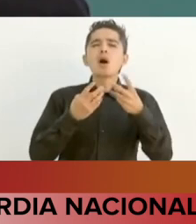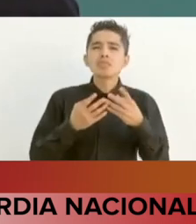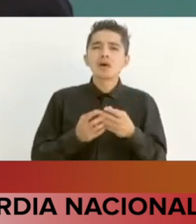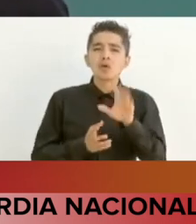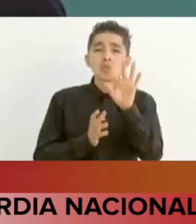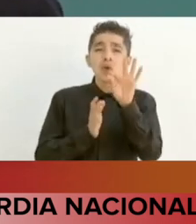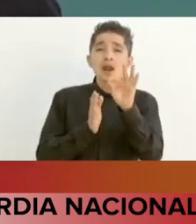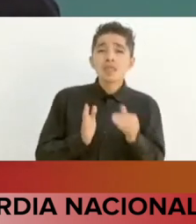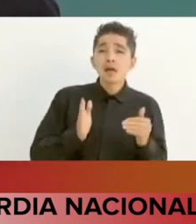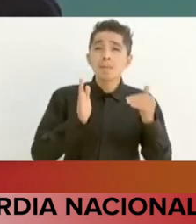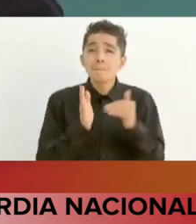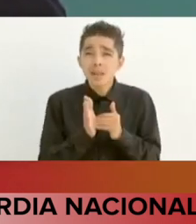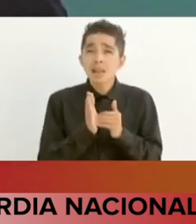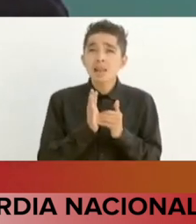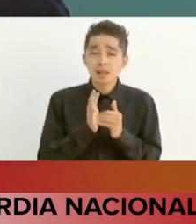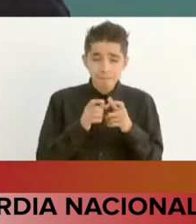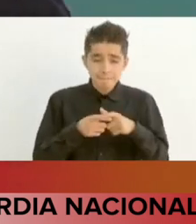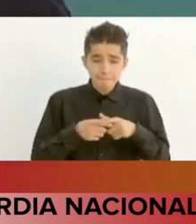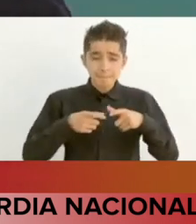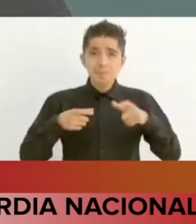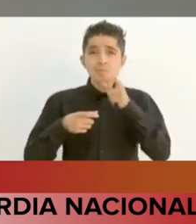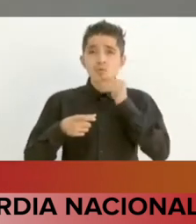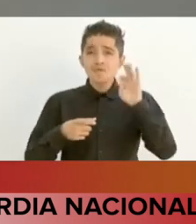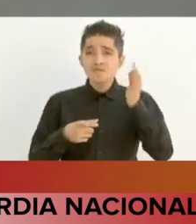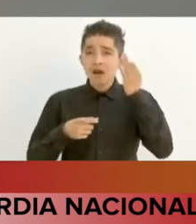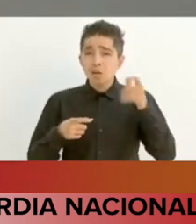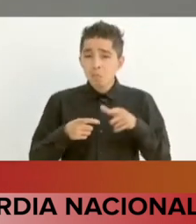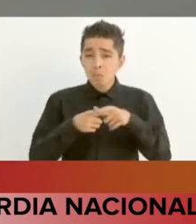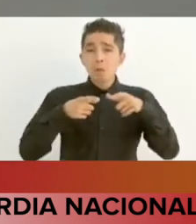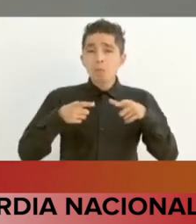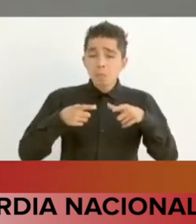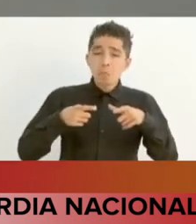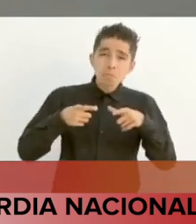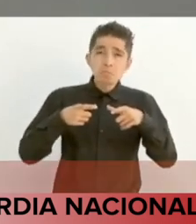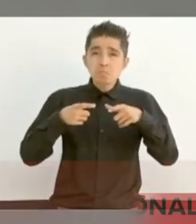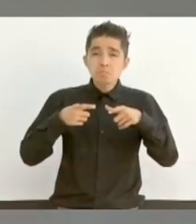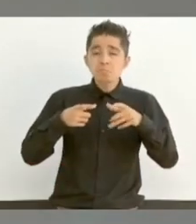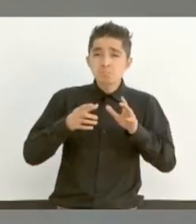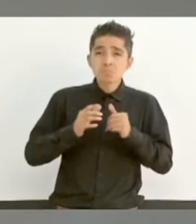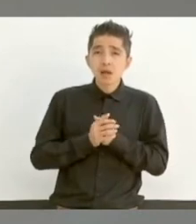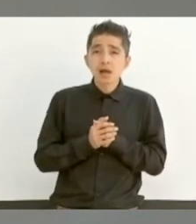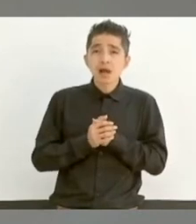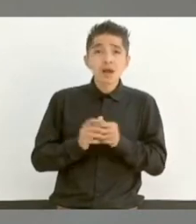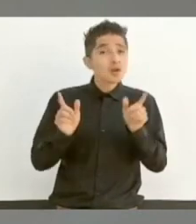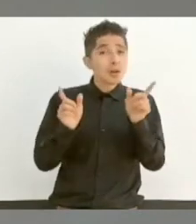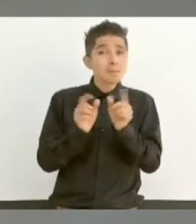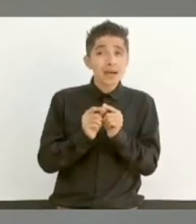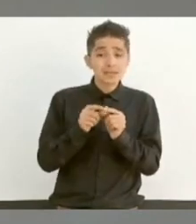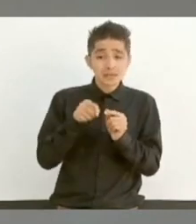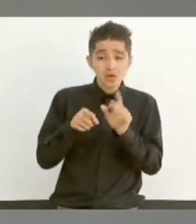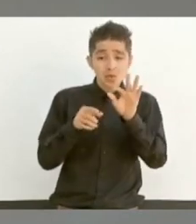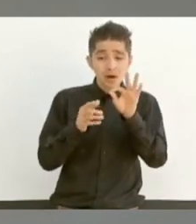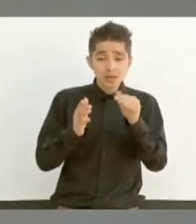40 mil elementos operativos solamente la mitad, la